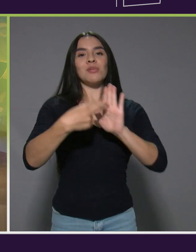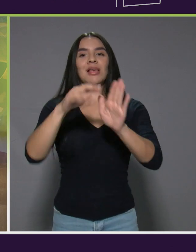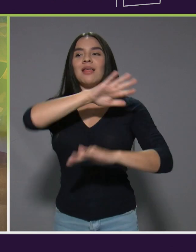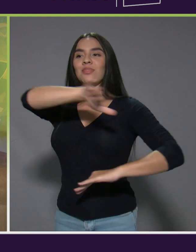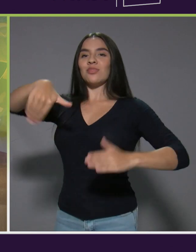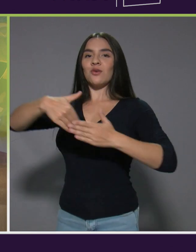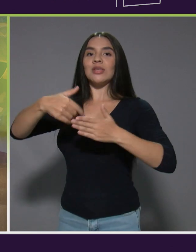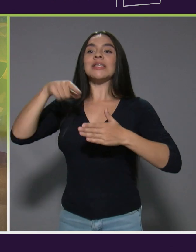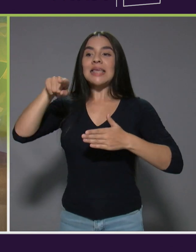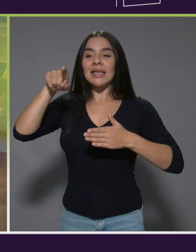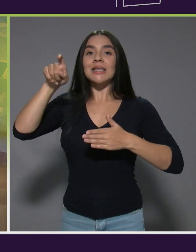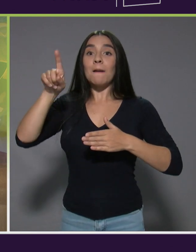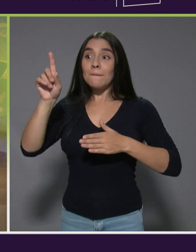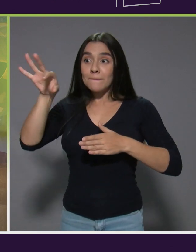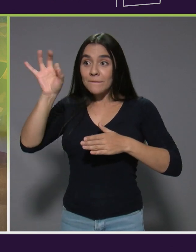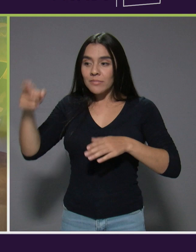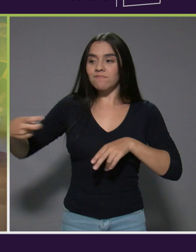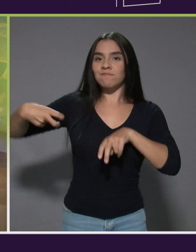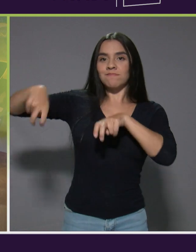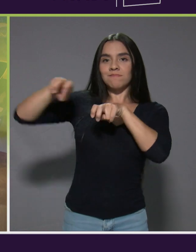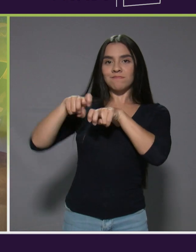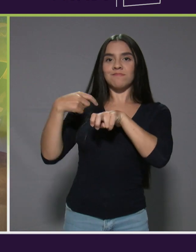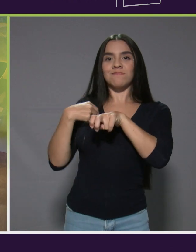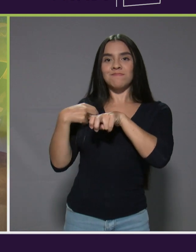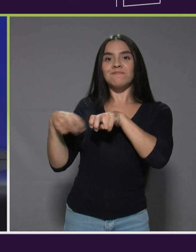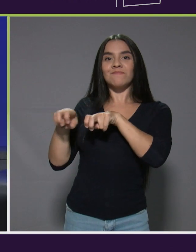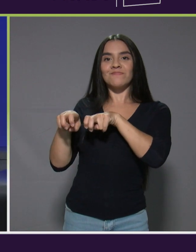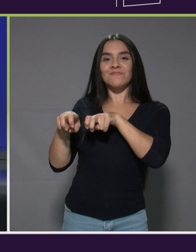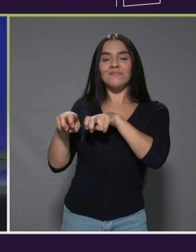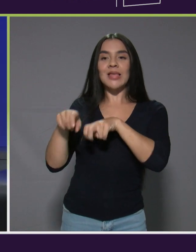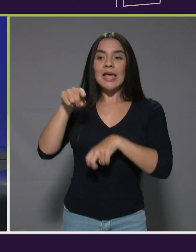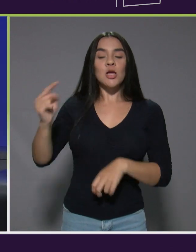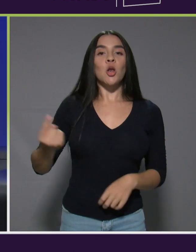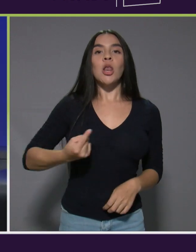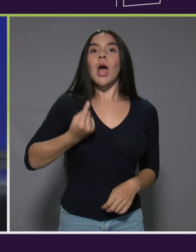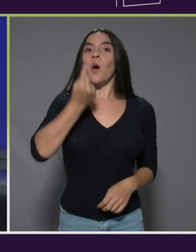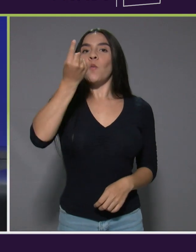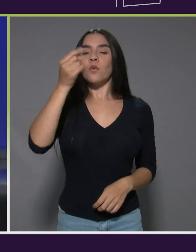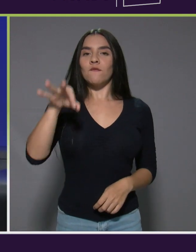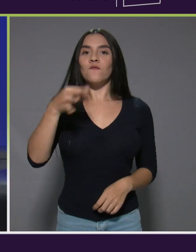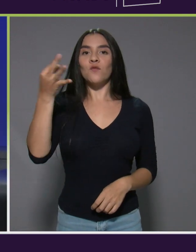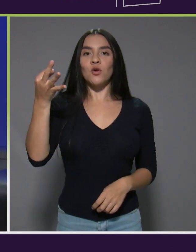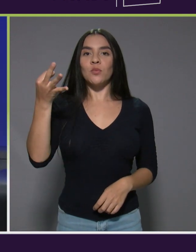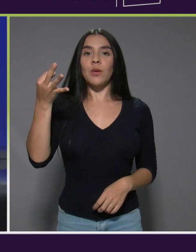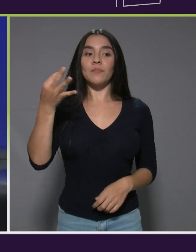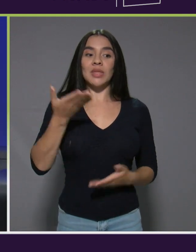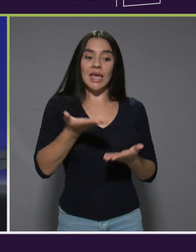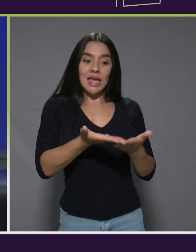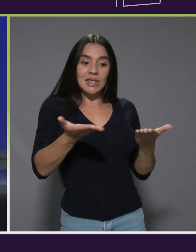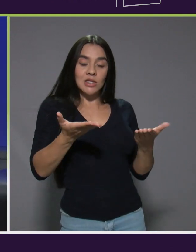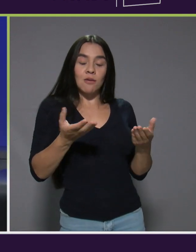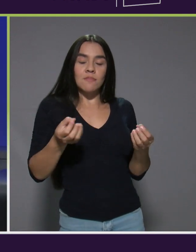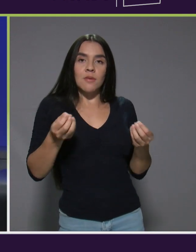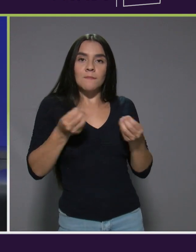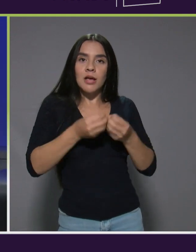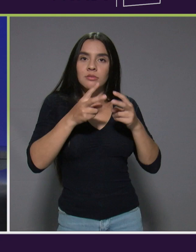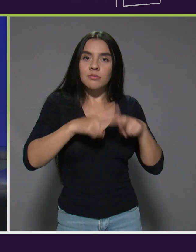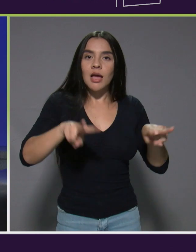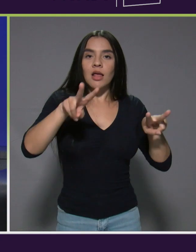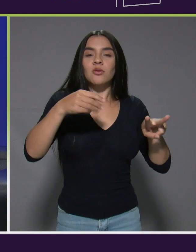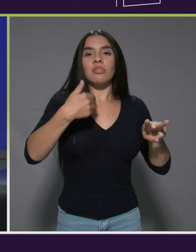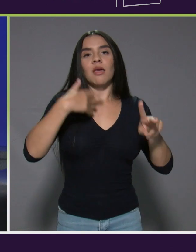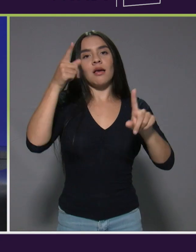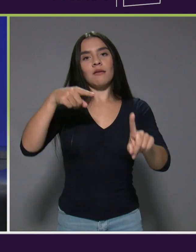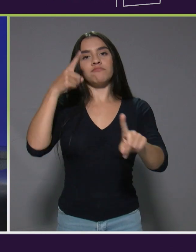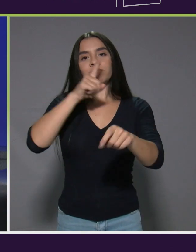estar sentado a la par mía. Esa es la única forma de que un instrumento tan valioso tenga sentido.